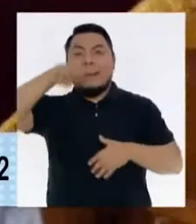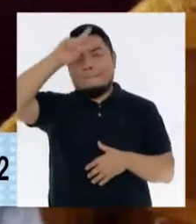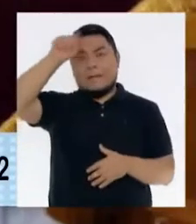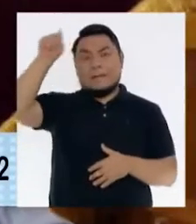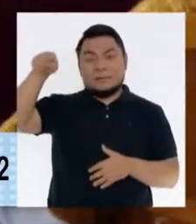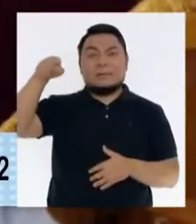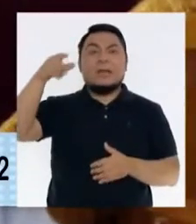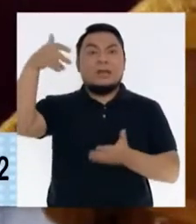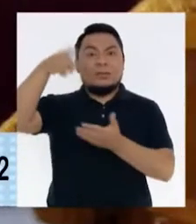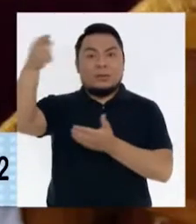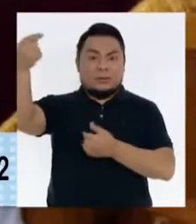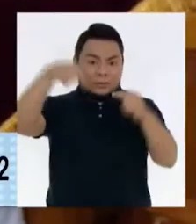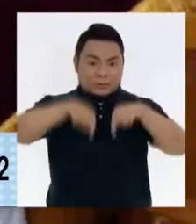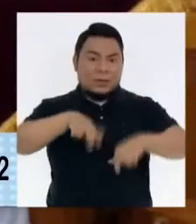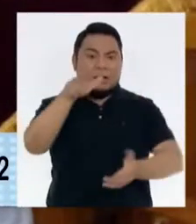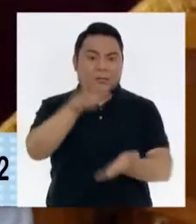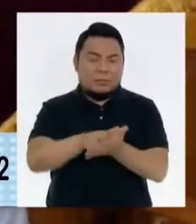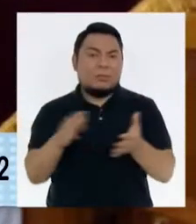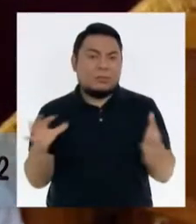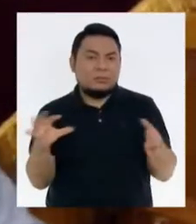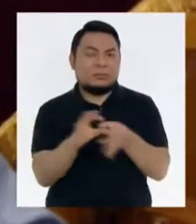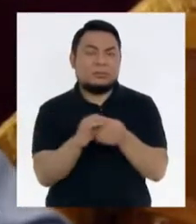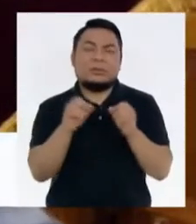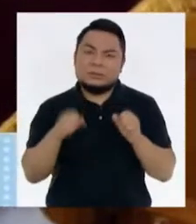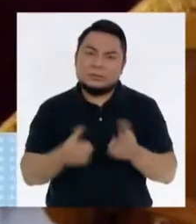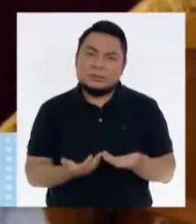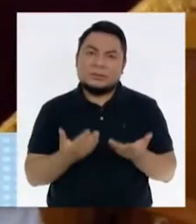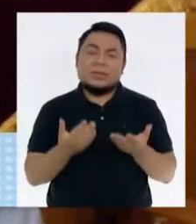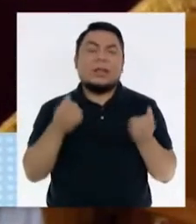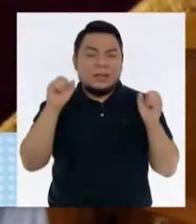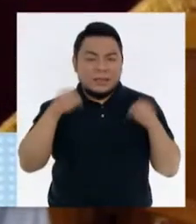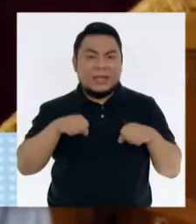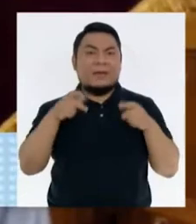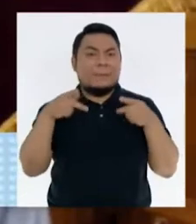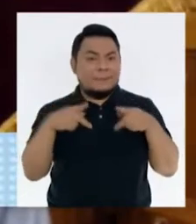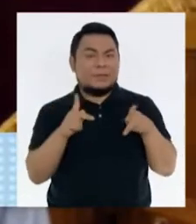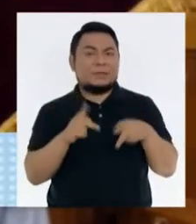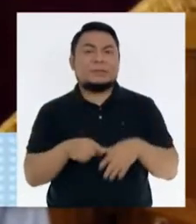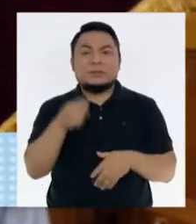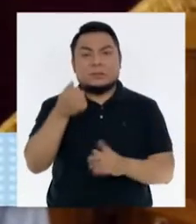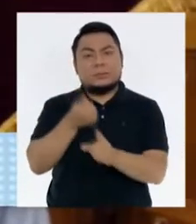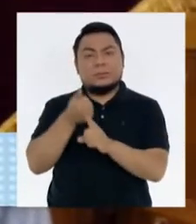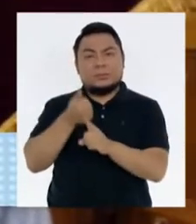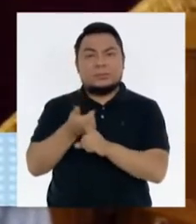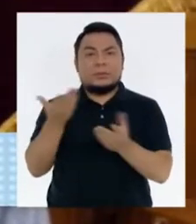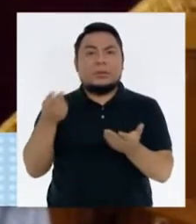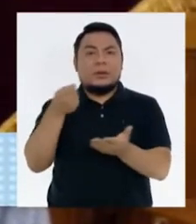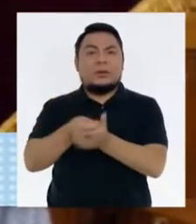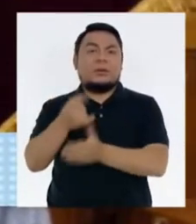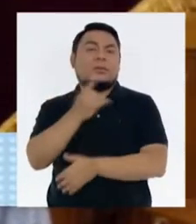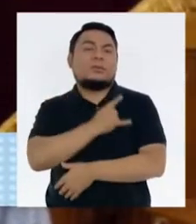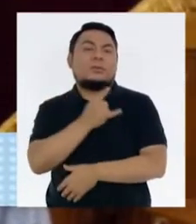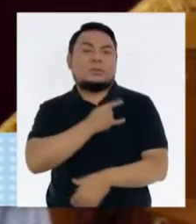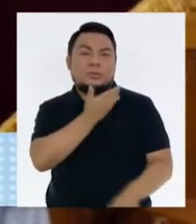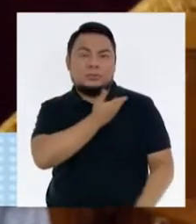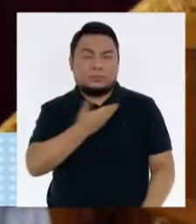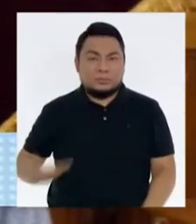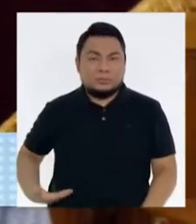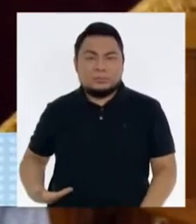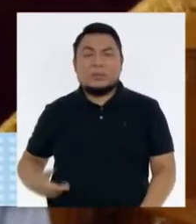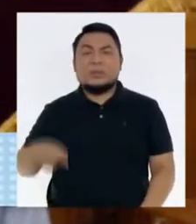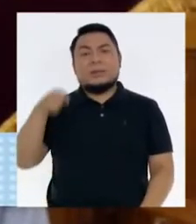debe permitir generar también sus propios recursos a la universidad pública